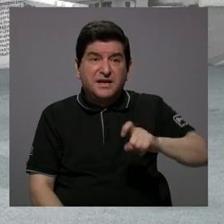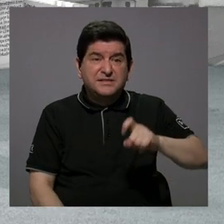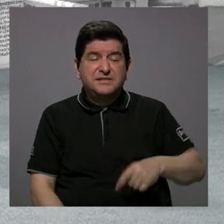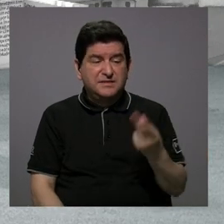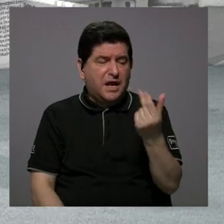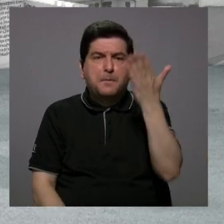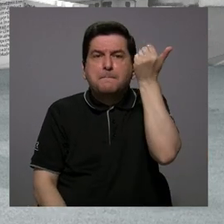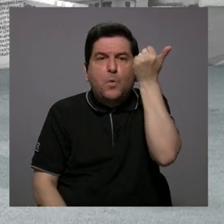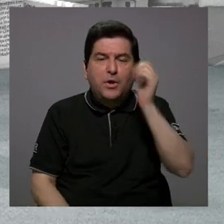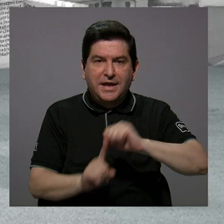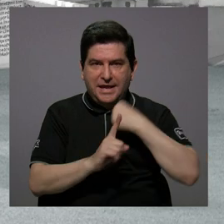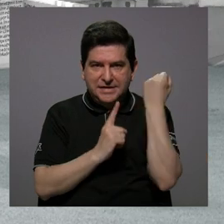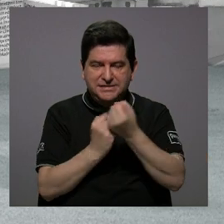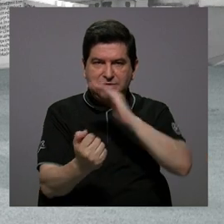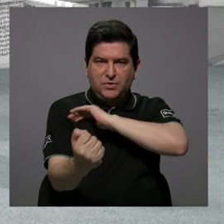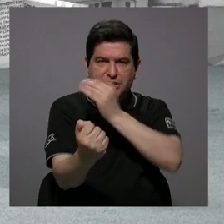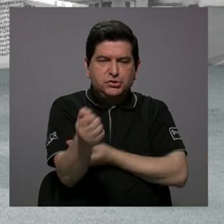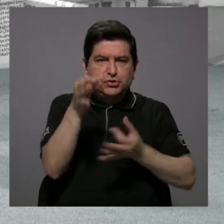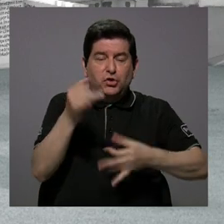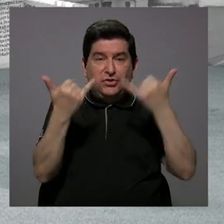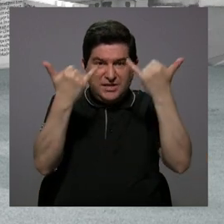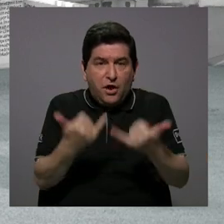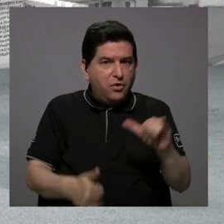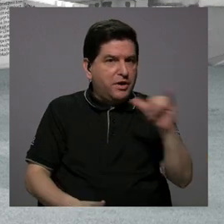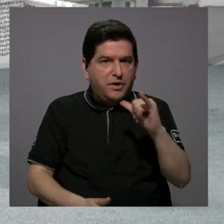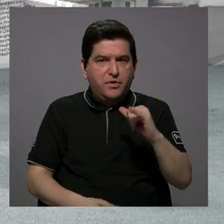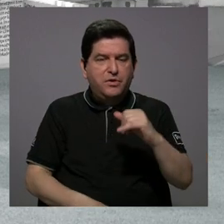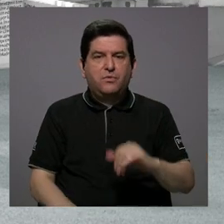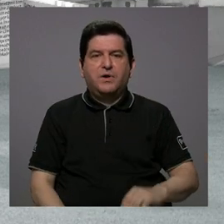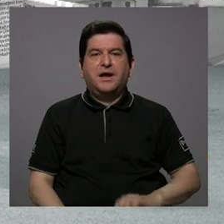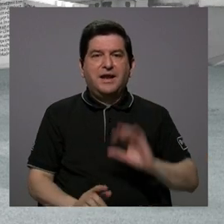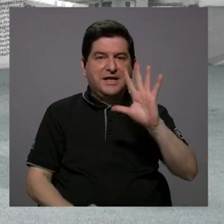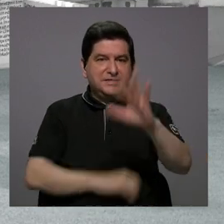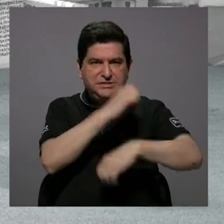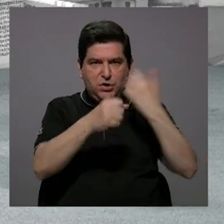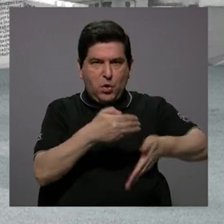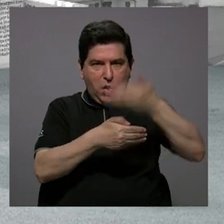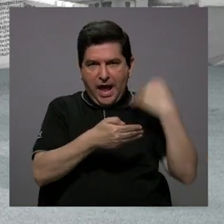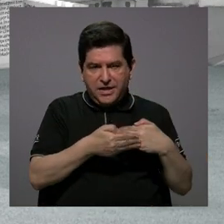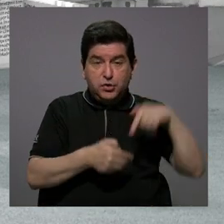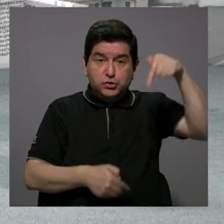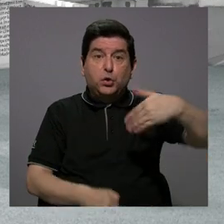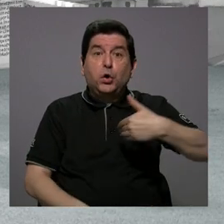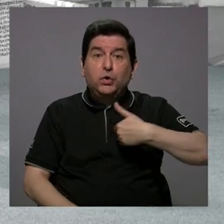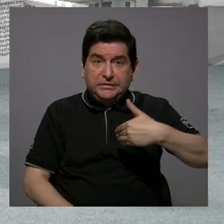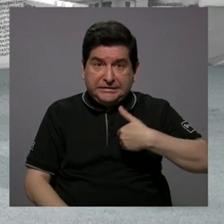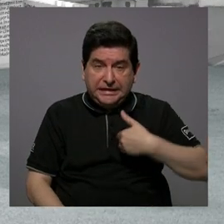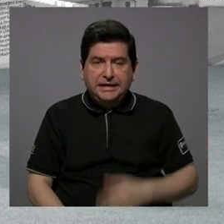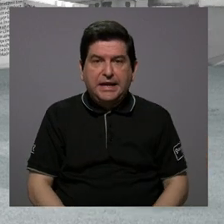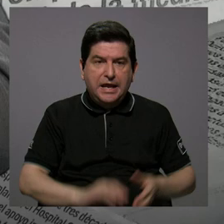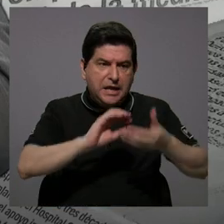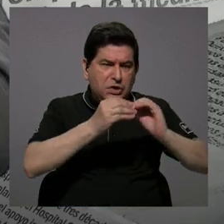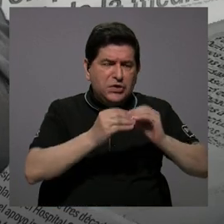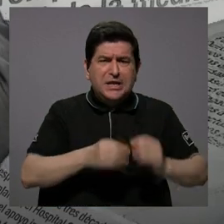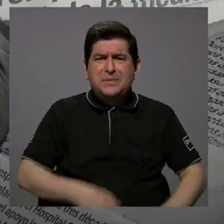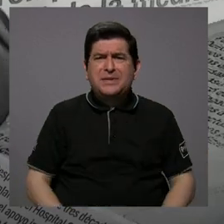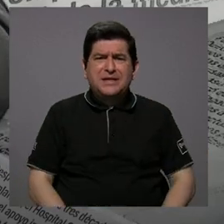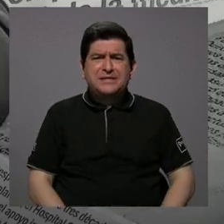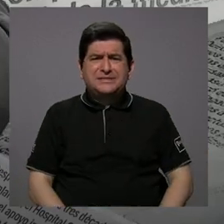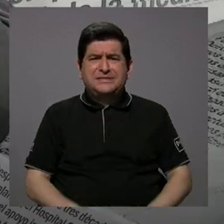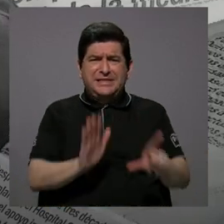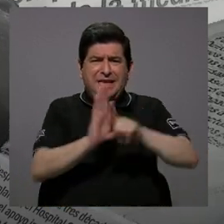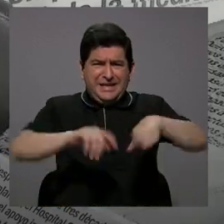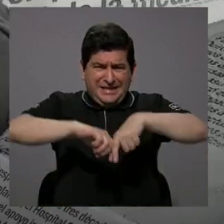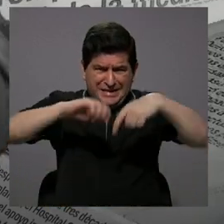más recursos? La situación del poder judicial de hoy no es la misma de hace cinco años. Vea que hoy tenemos un índice de criminalidad